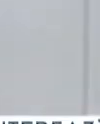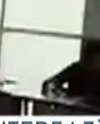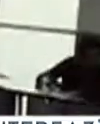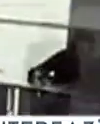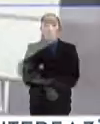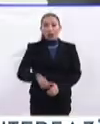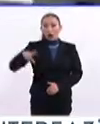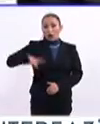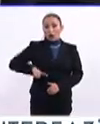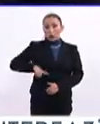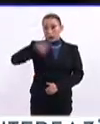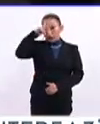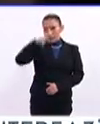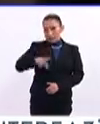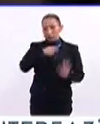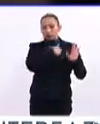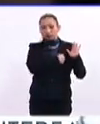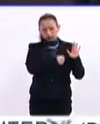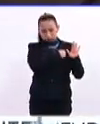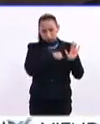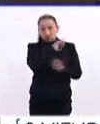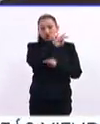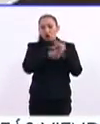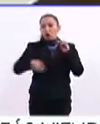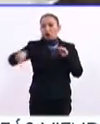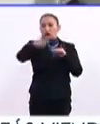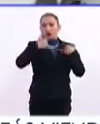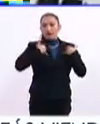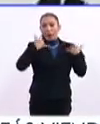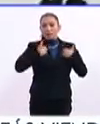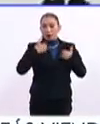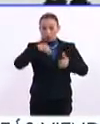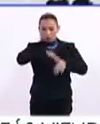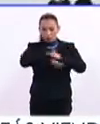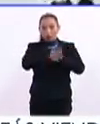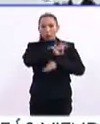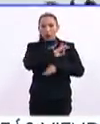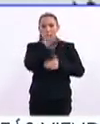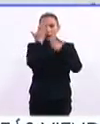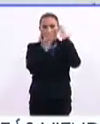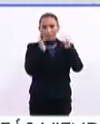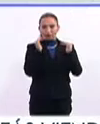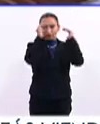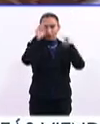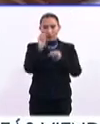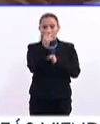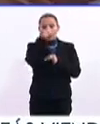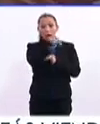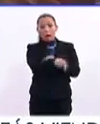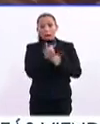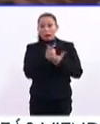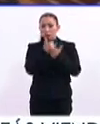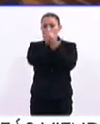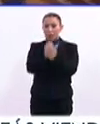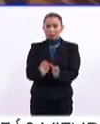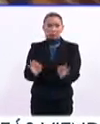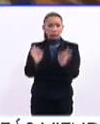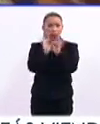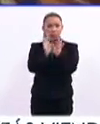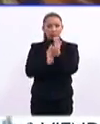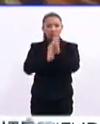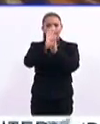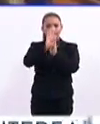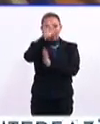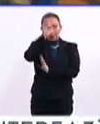El Gobierno de México tiene el compromiso de que todos los jóvenes tengan acceso a la educación superior, ya que es la palanca más importante de